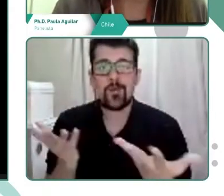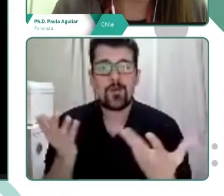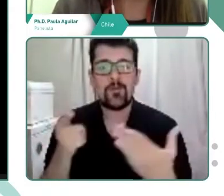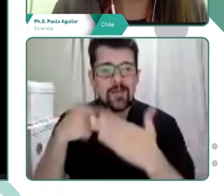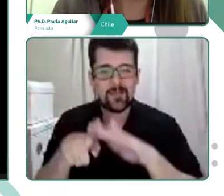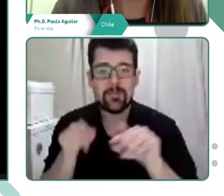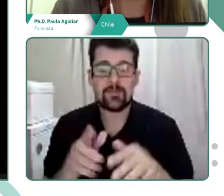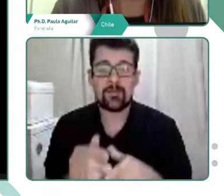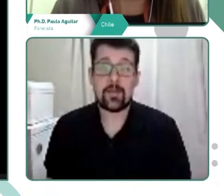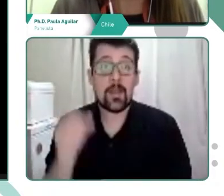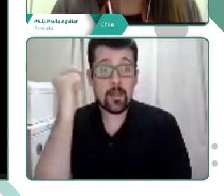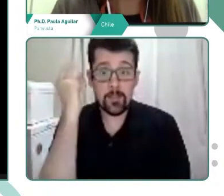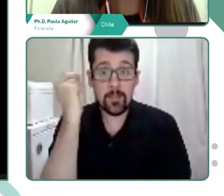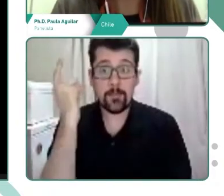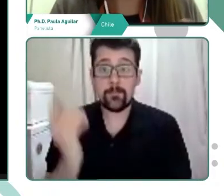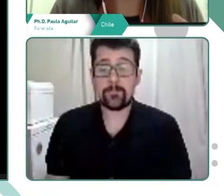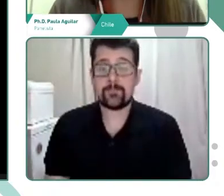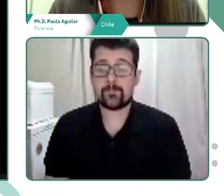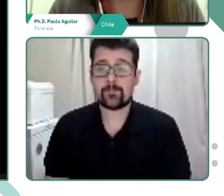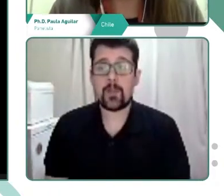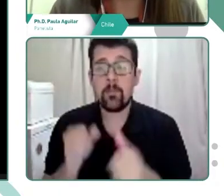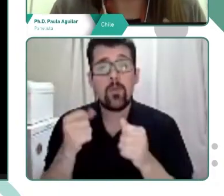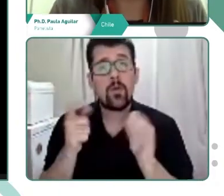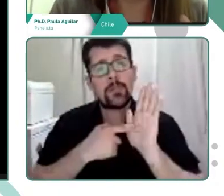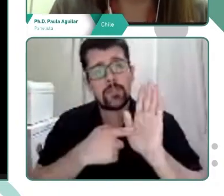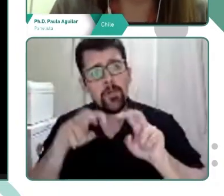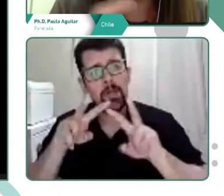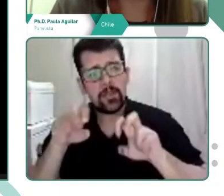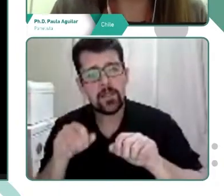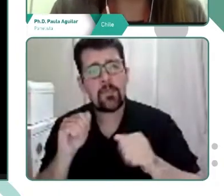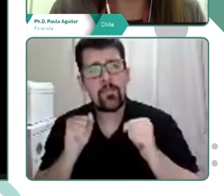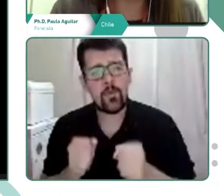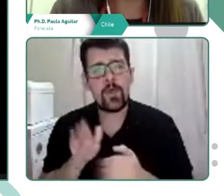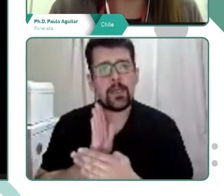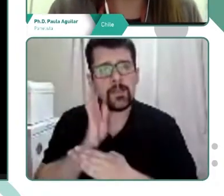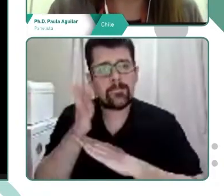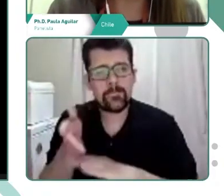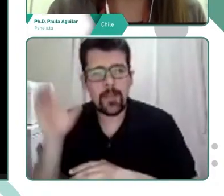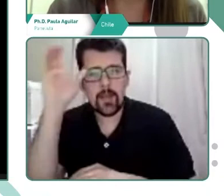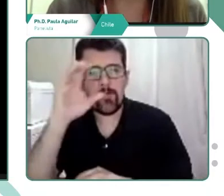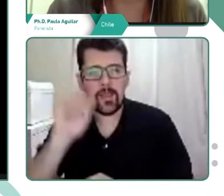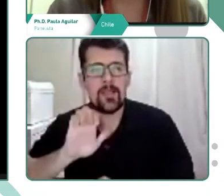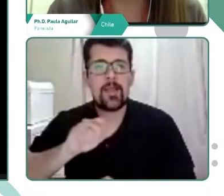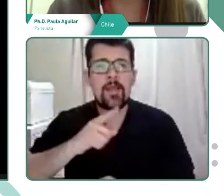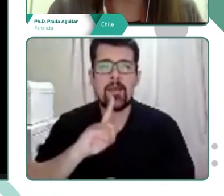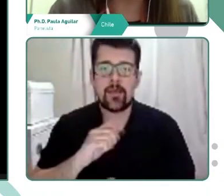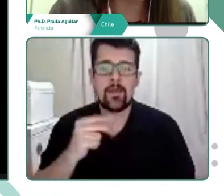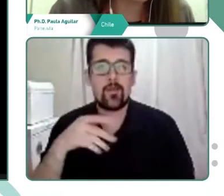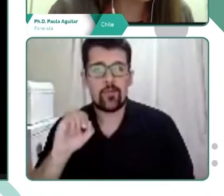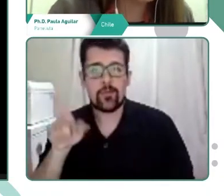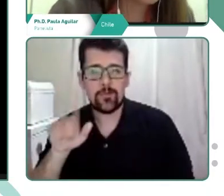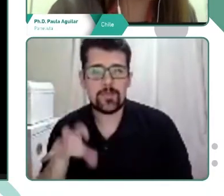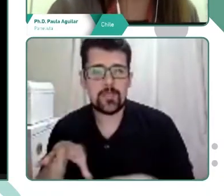la propuesta es presentar un análisis que nos permita ir hacia la búsqueda del etos en espacios educativos rurales. Entonces,